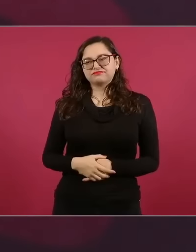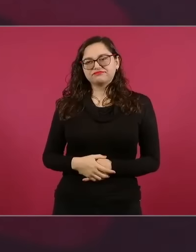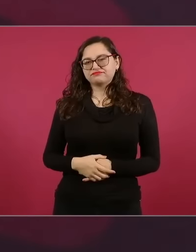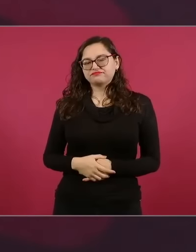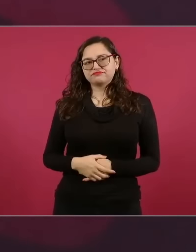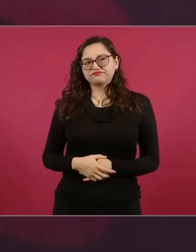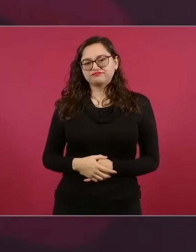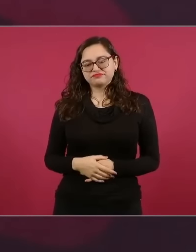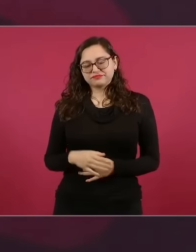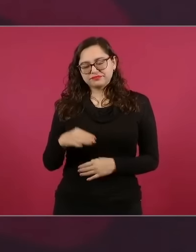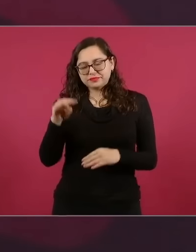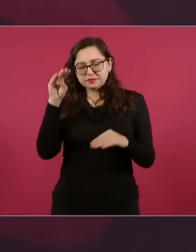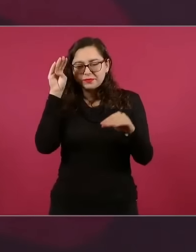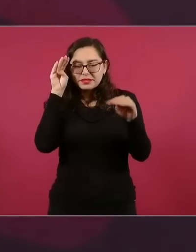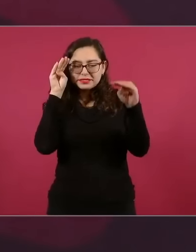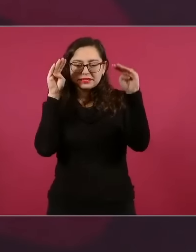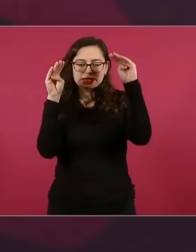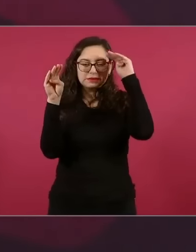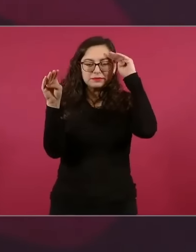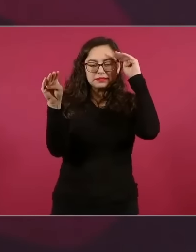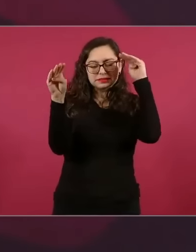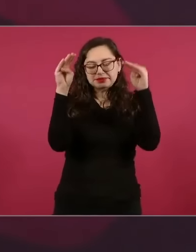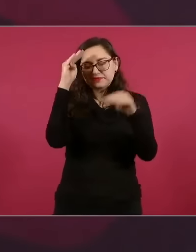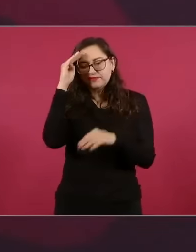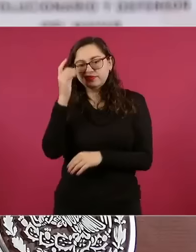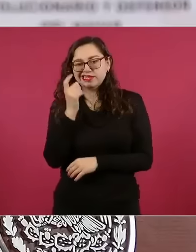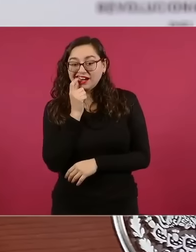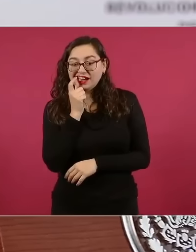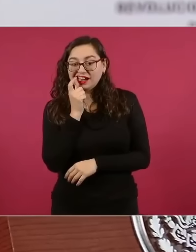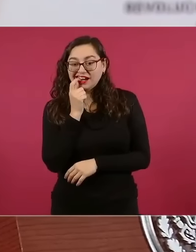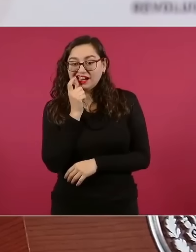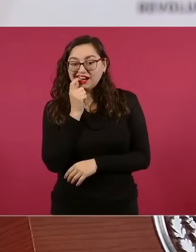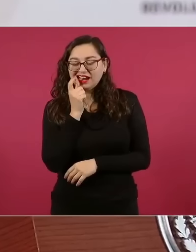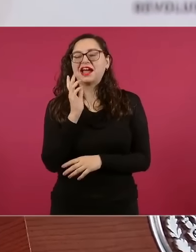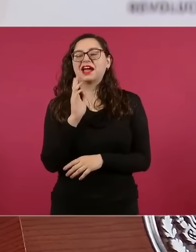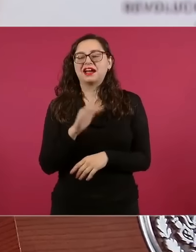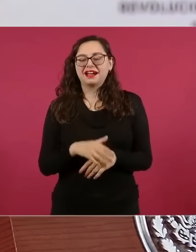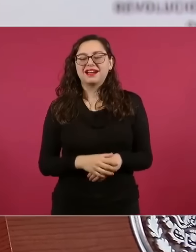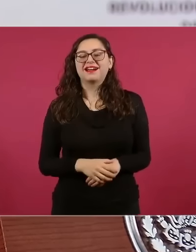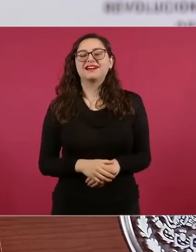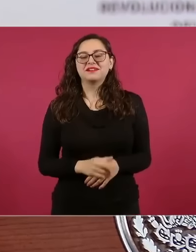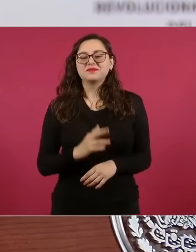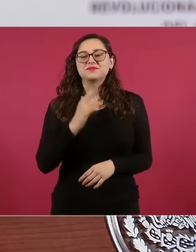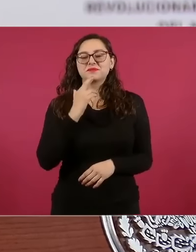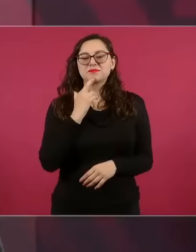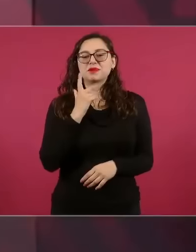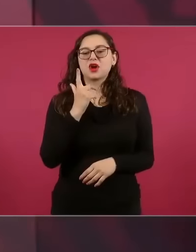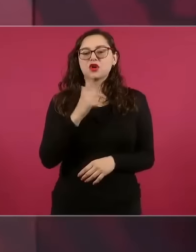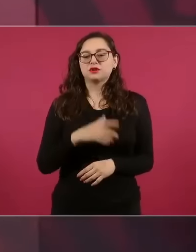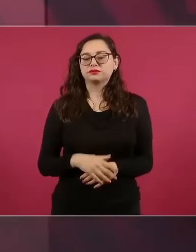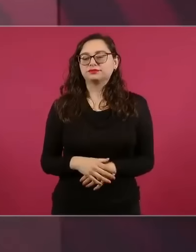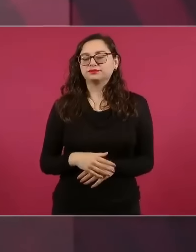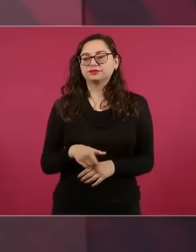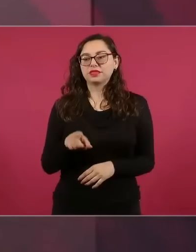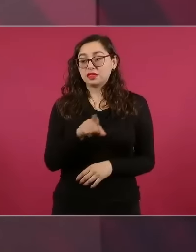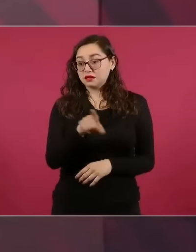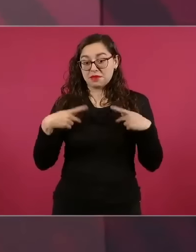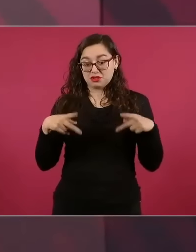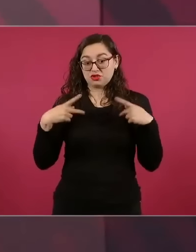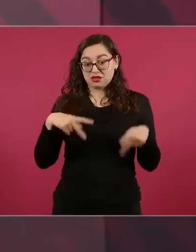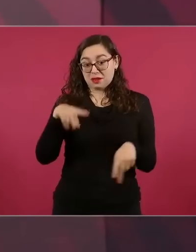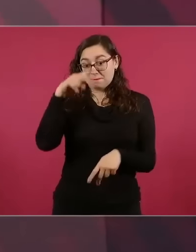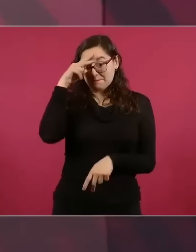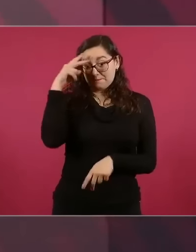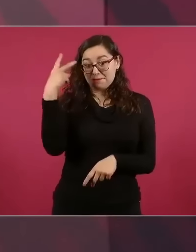más sutil y fue muy eficaz, la de abrir las universidades estadounidenses